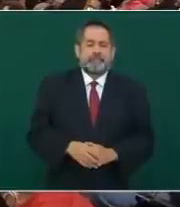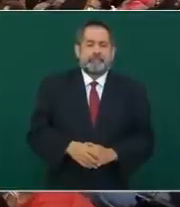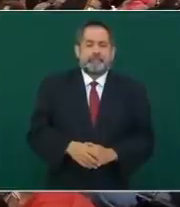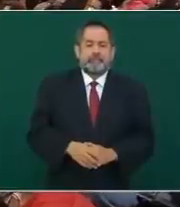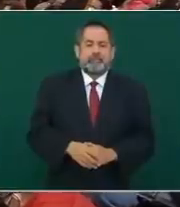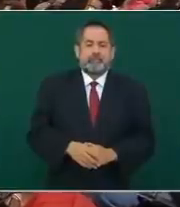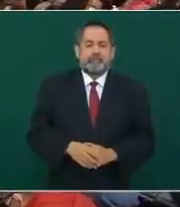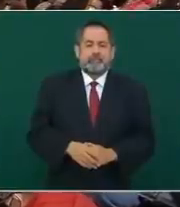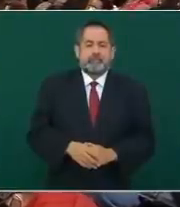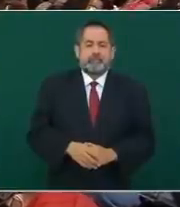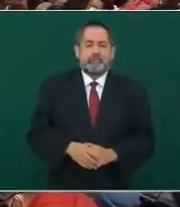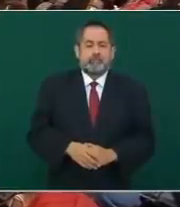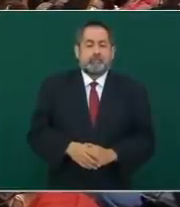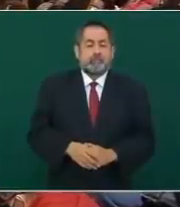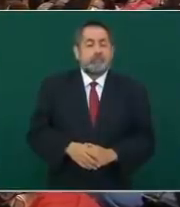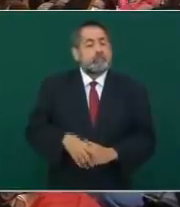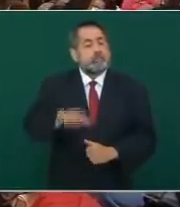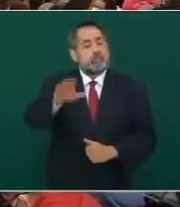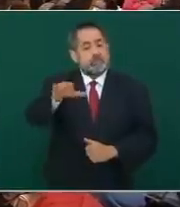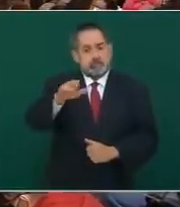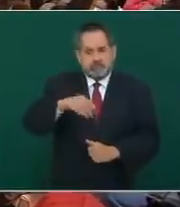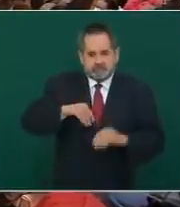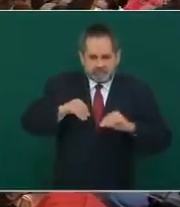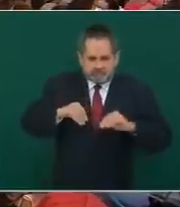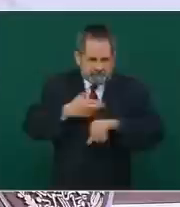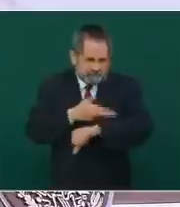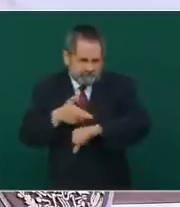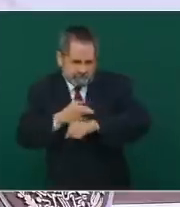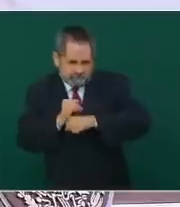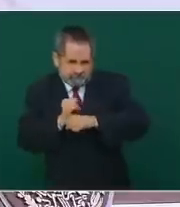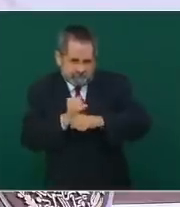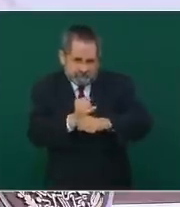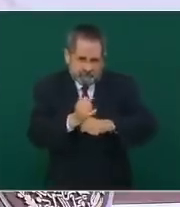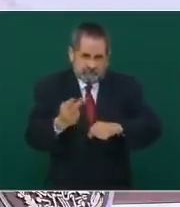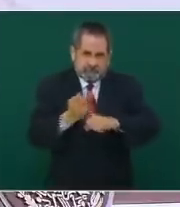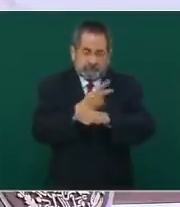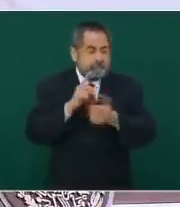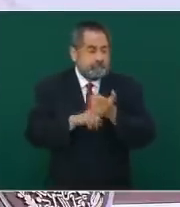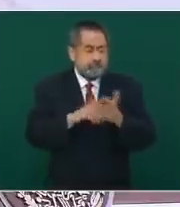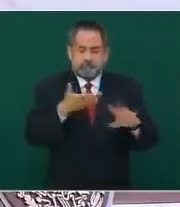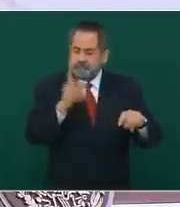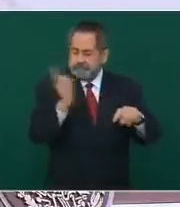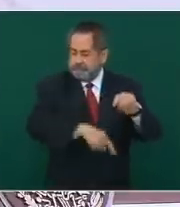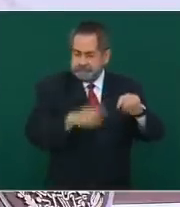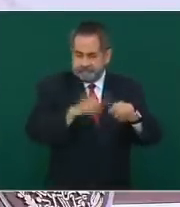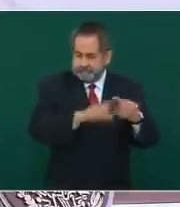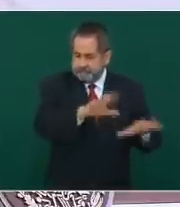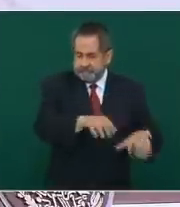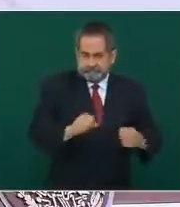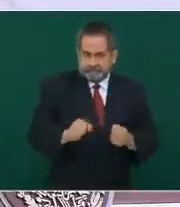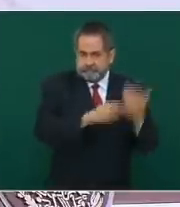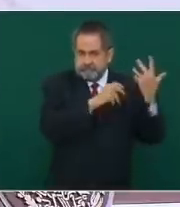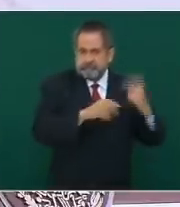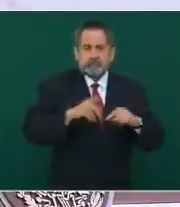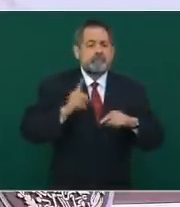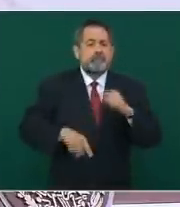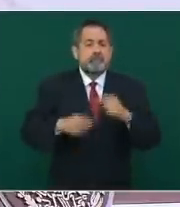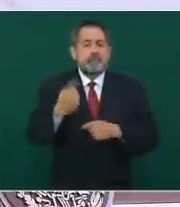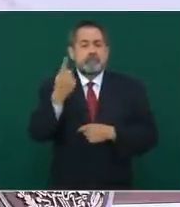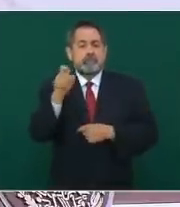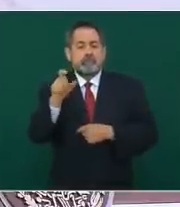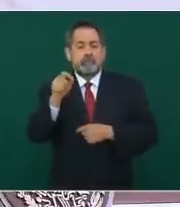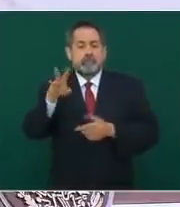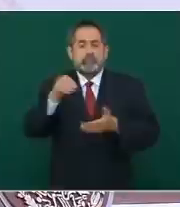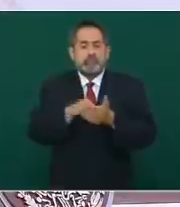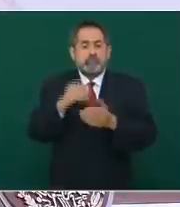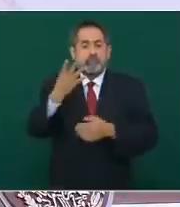En el operativo que realizamos, se retiraron del mercado 129